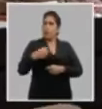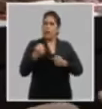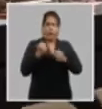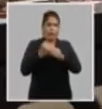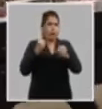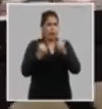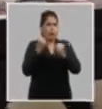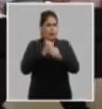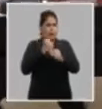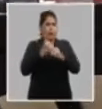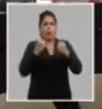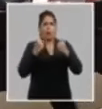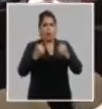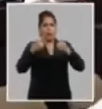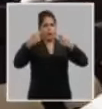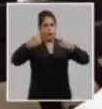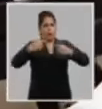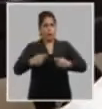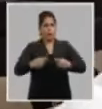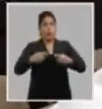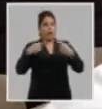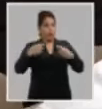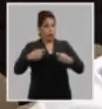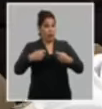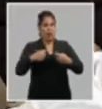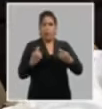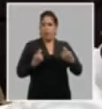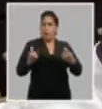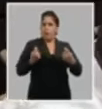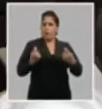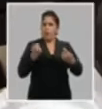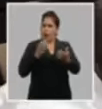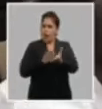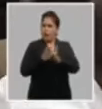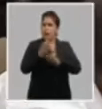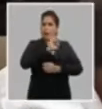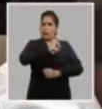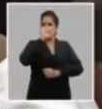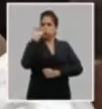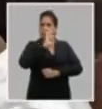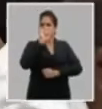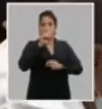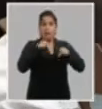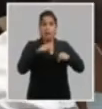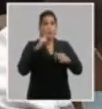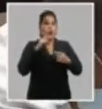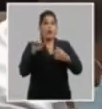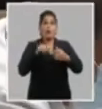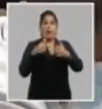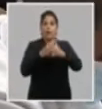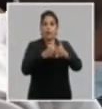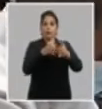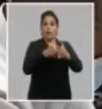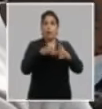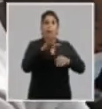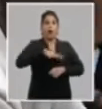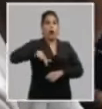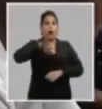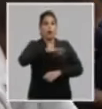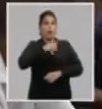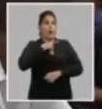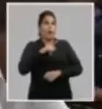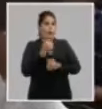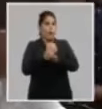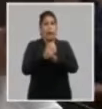eficiencia y firmeza por resistir y avanzar así como el enfrentamiento a todo lo que